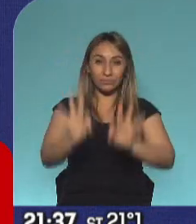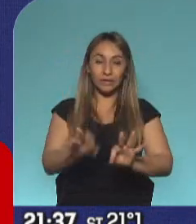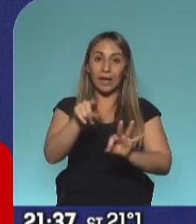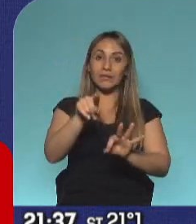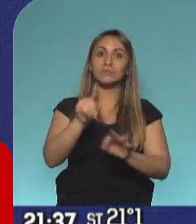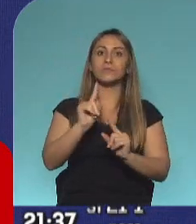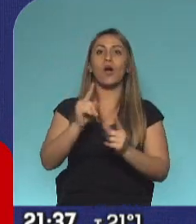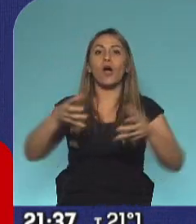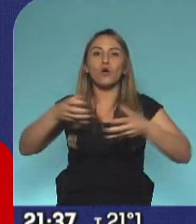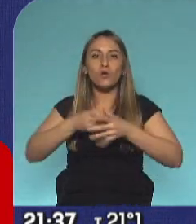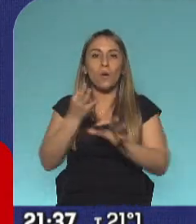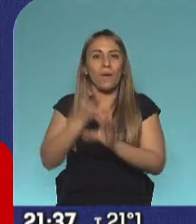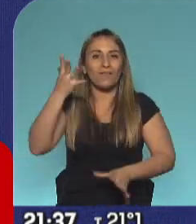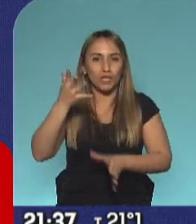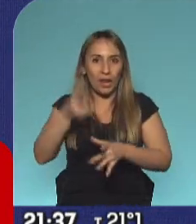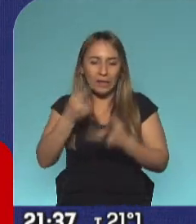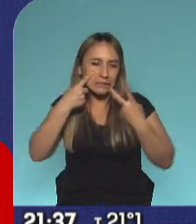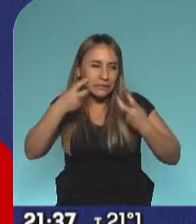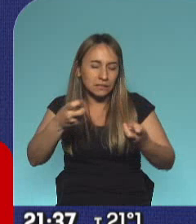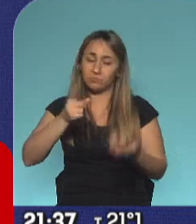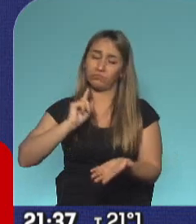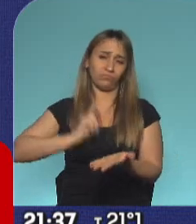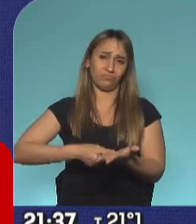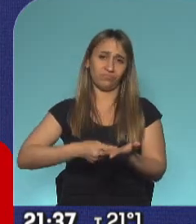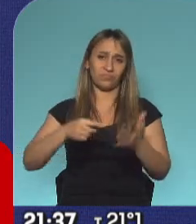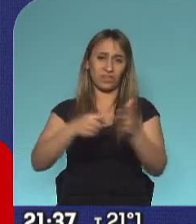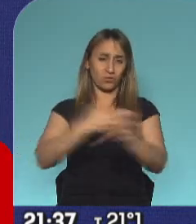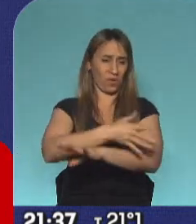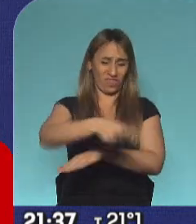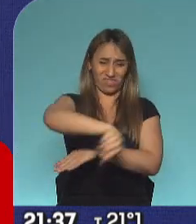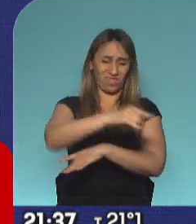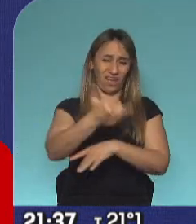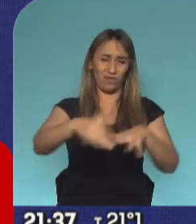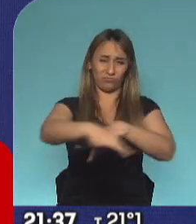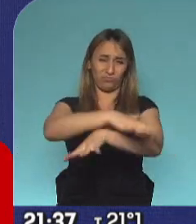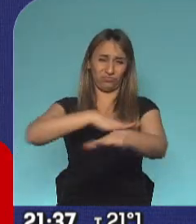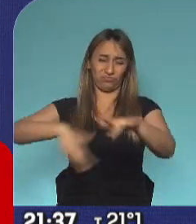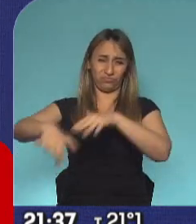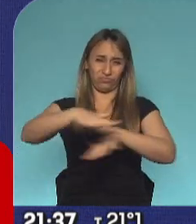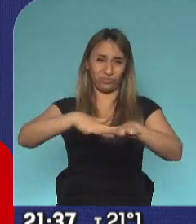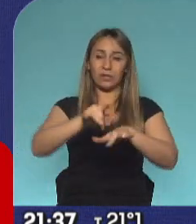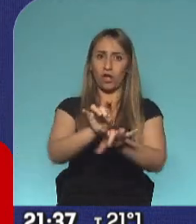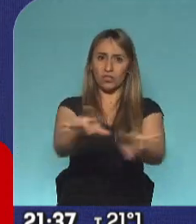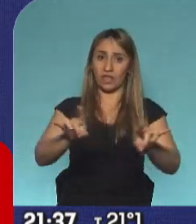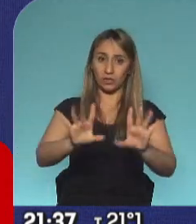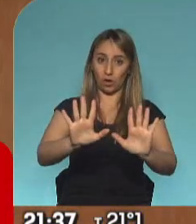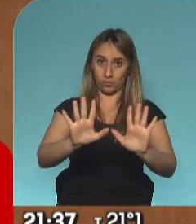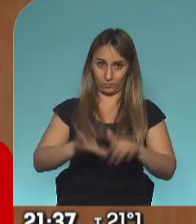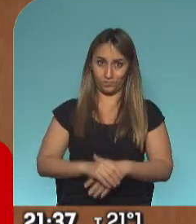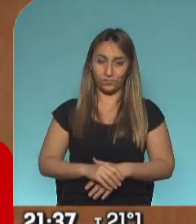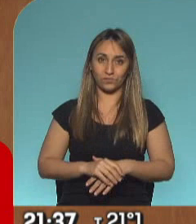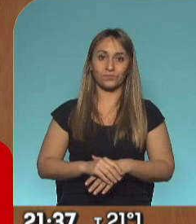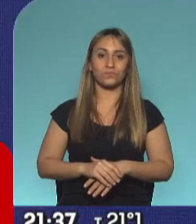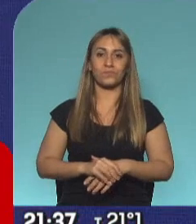epidemiólogos que tienen contagio comunitario. Lo que no significa que usted tenga contagio comunitario. ¿Sí?